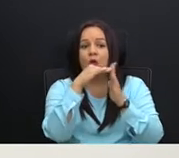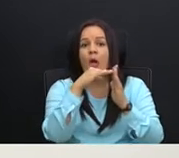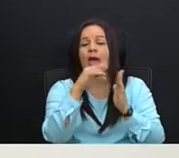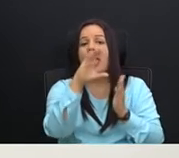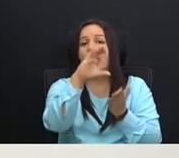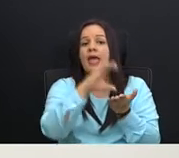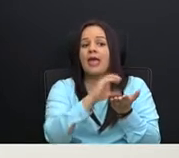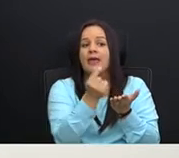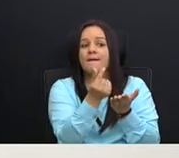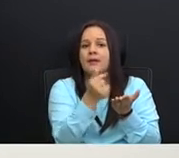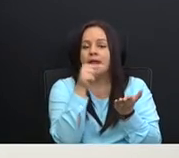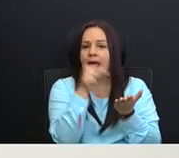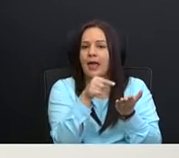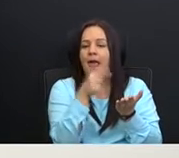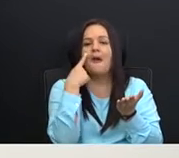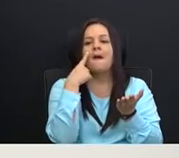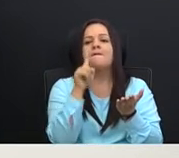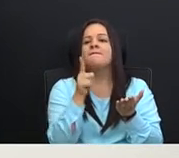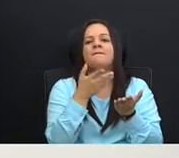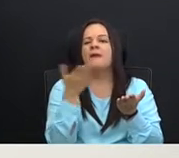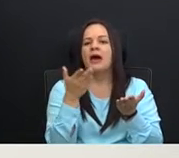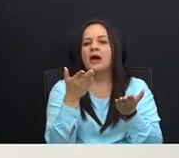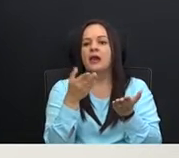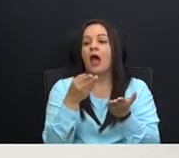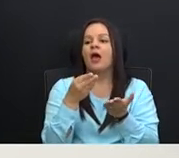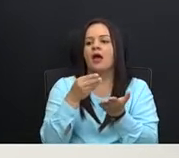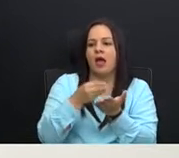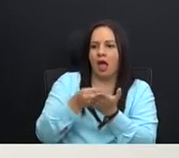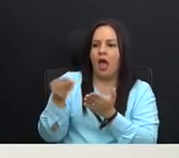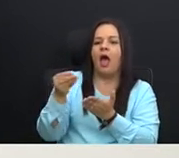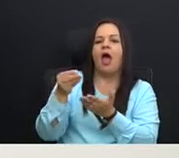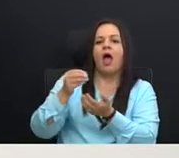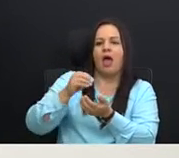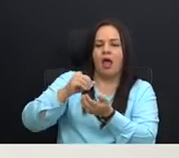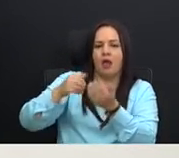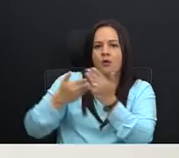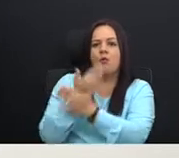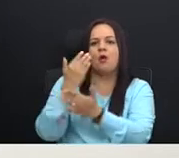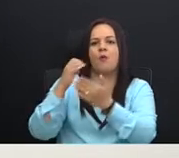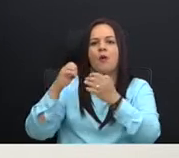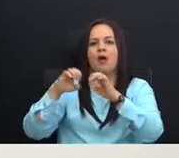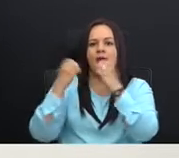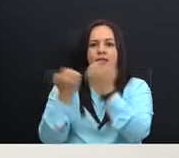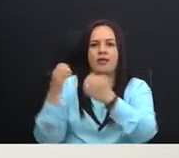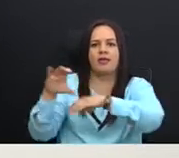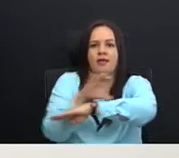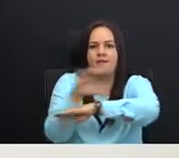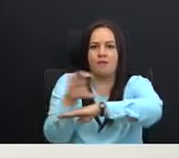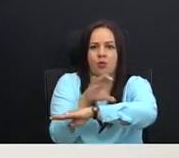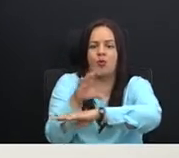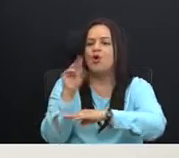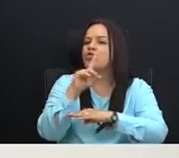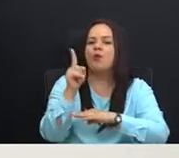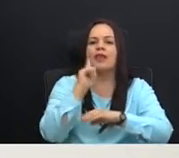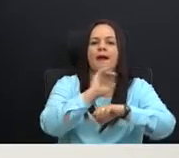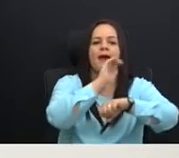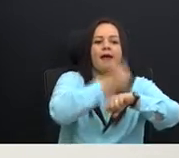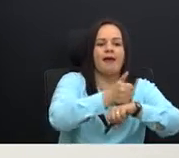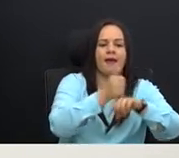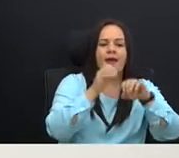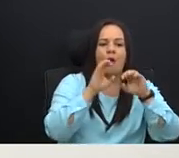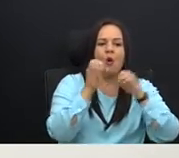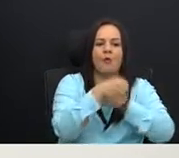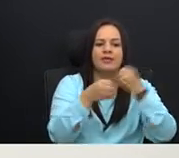renovar equipo, que no era para una unión, una unidad de una oficina de datos.